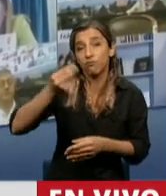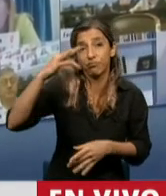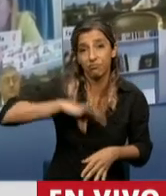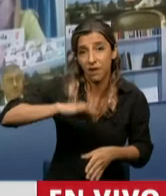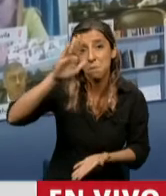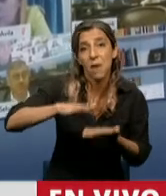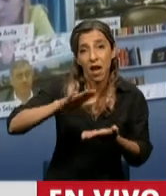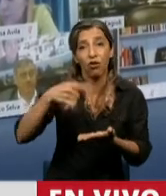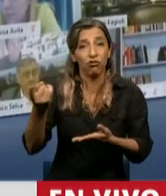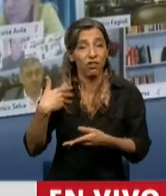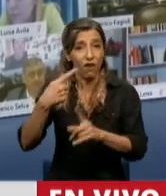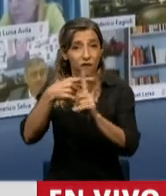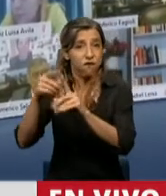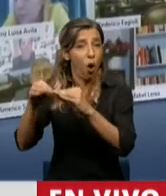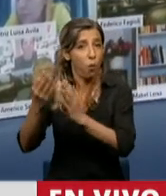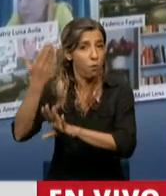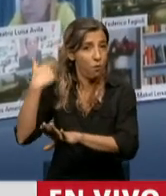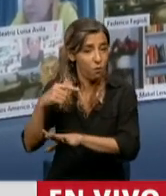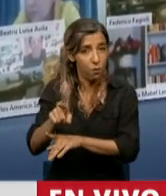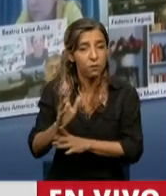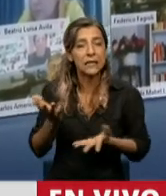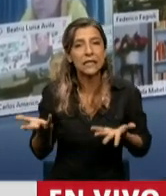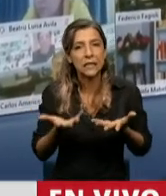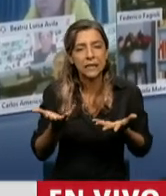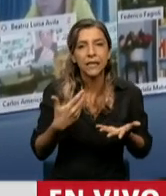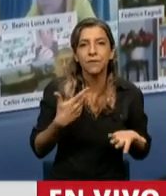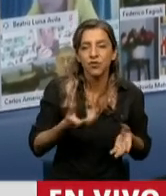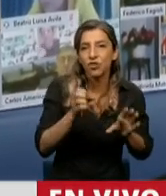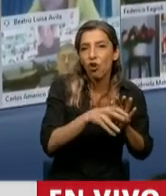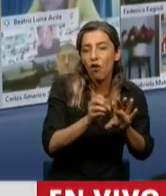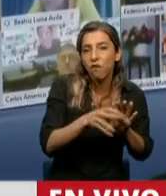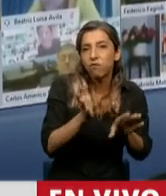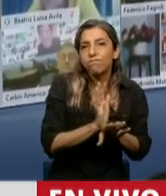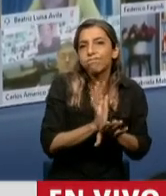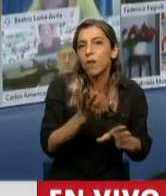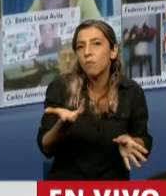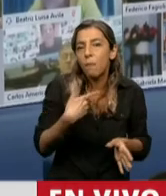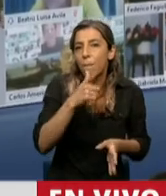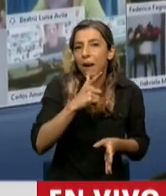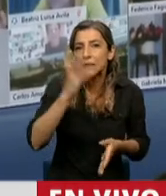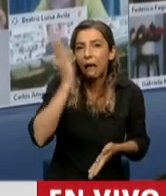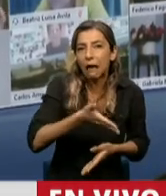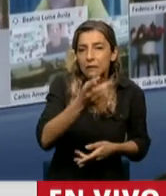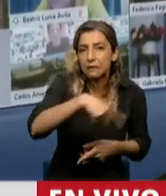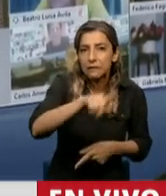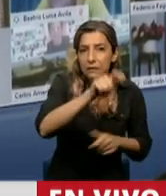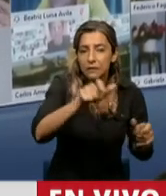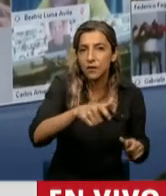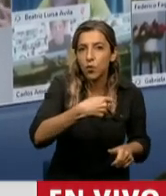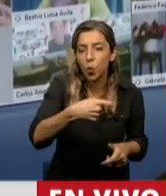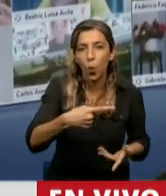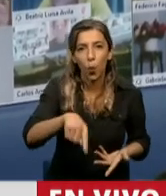proclama la defensa del Fondo de Garantía de los jubilados, se castiga a los actuales jubilados generando una noción,